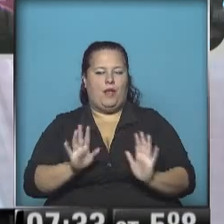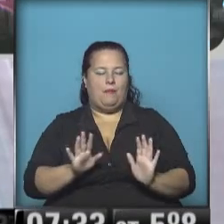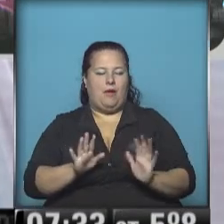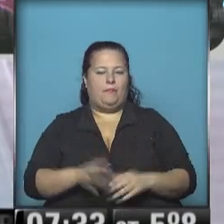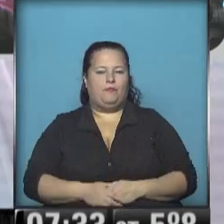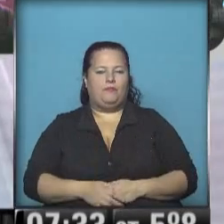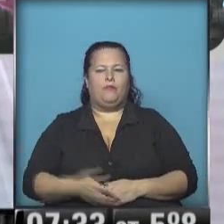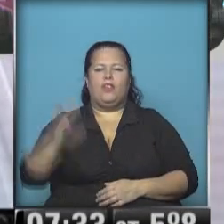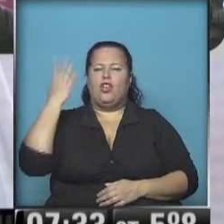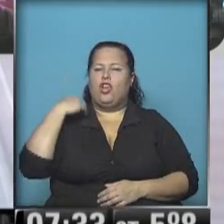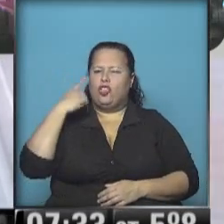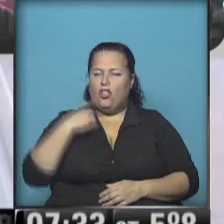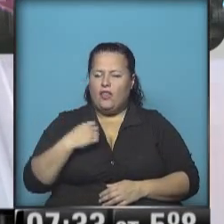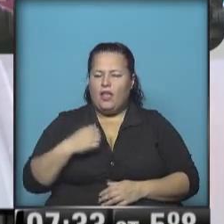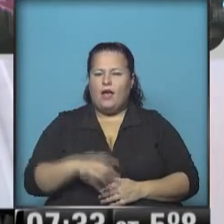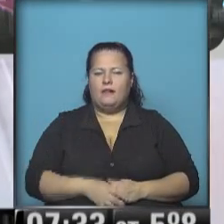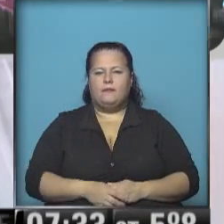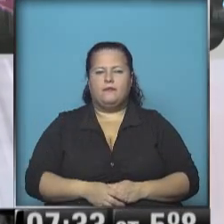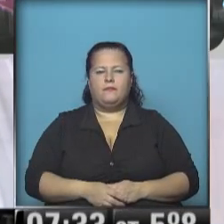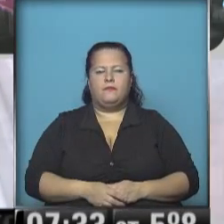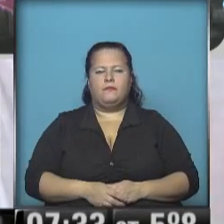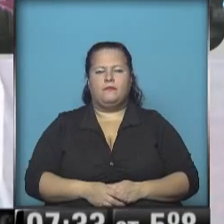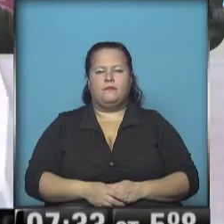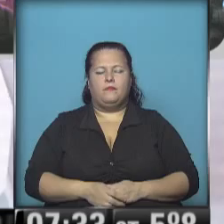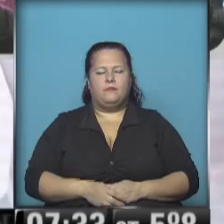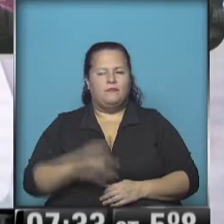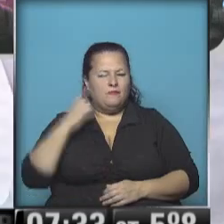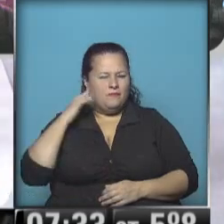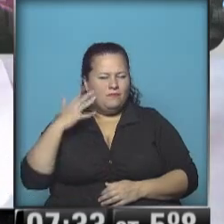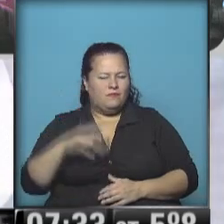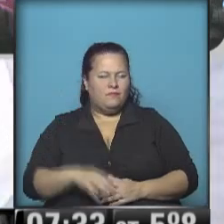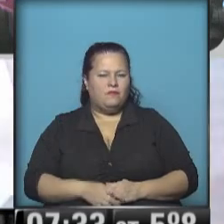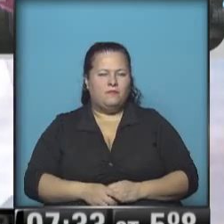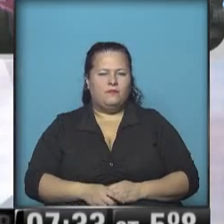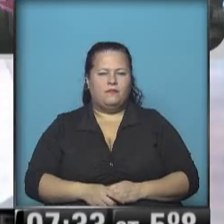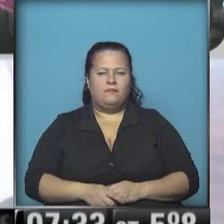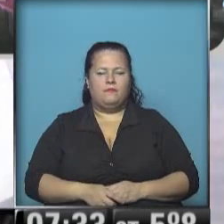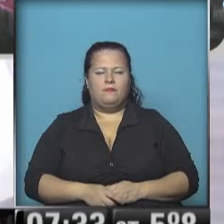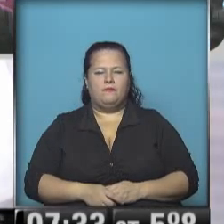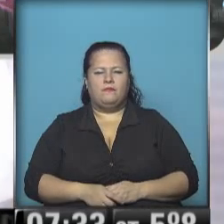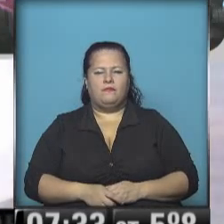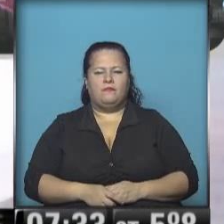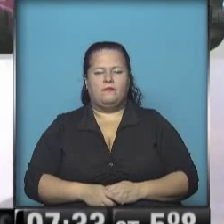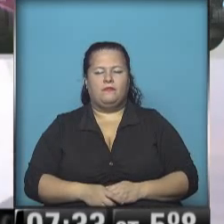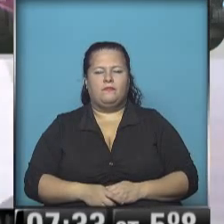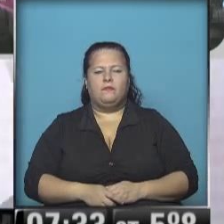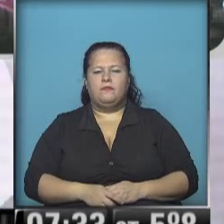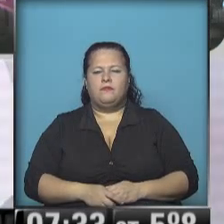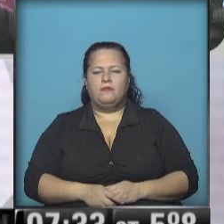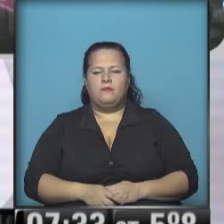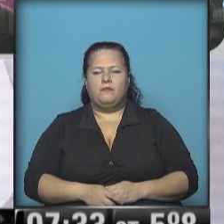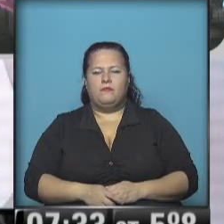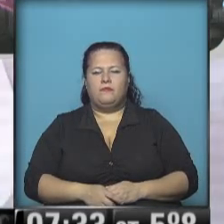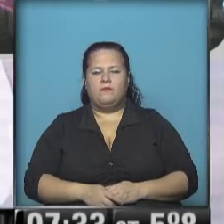El otro día, bueno, la empresa localista es que no... o sea, que